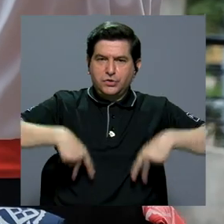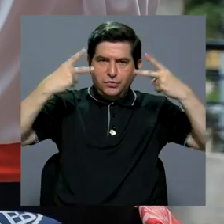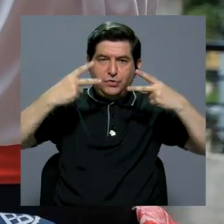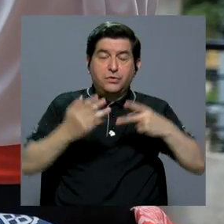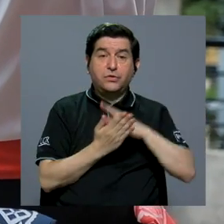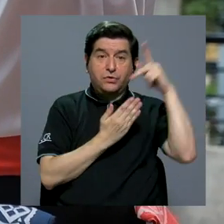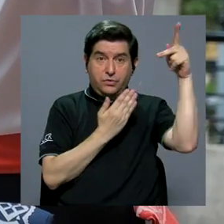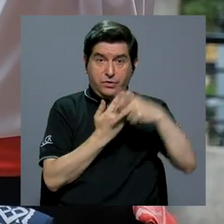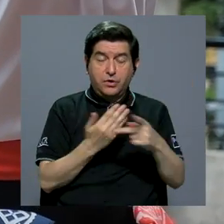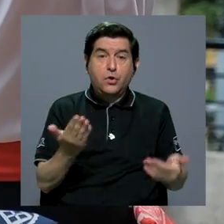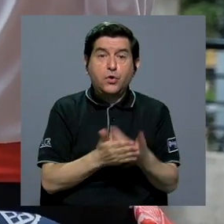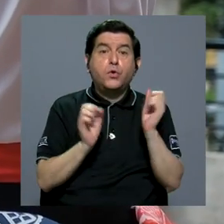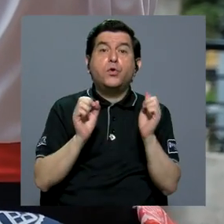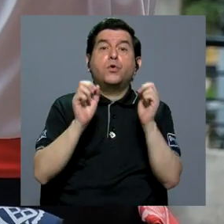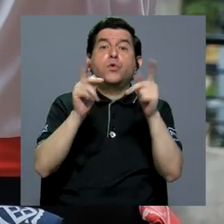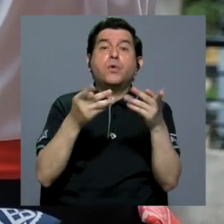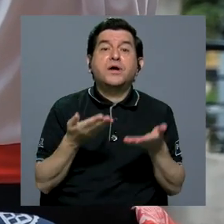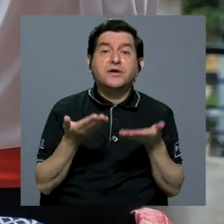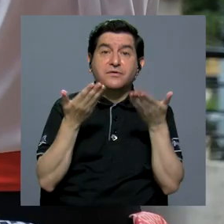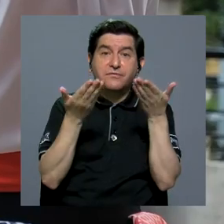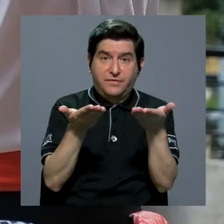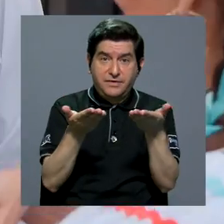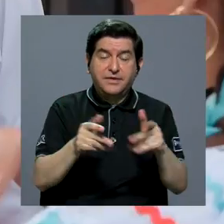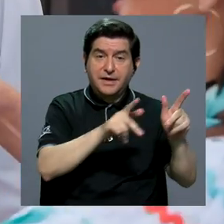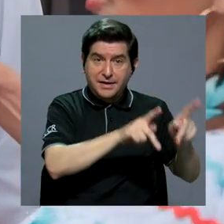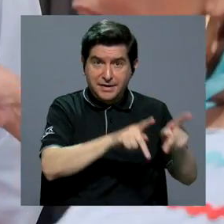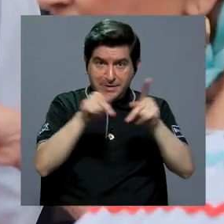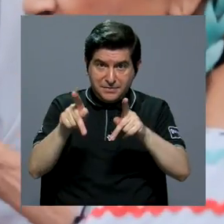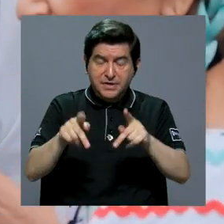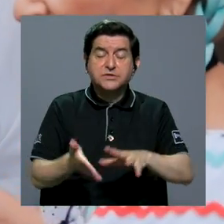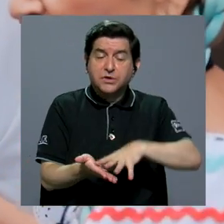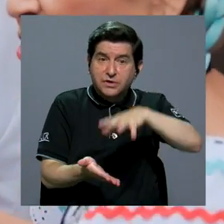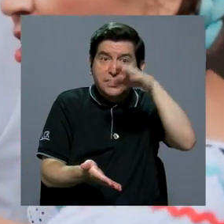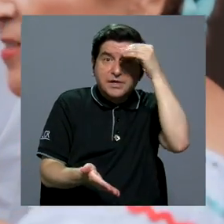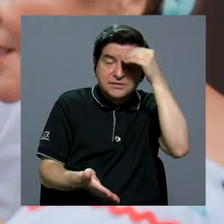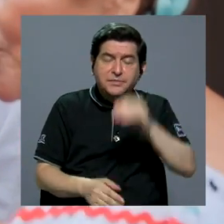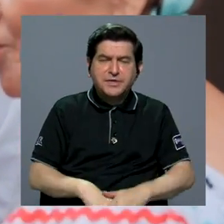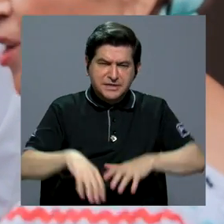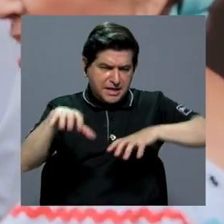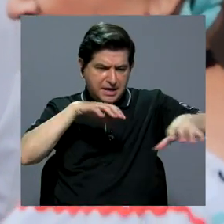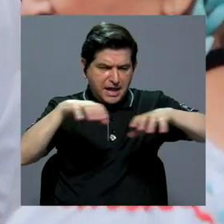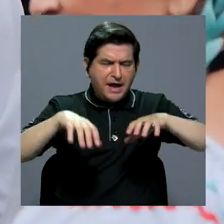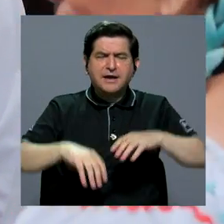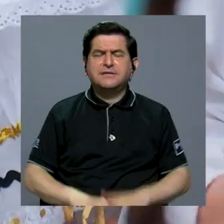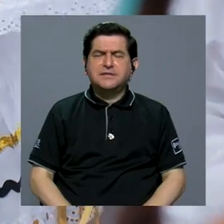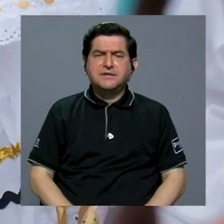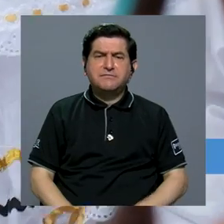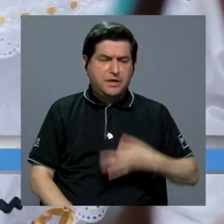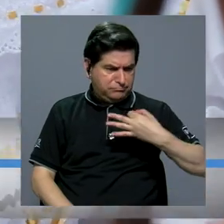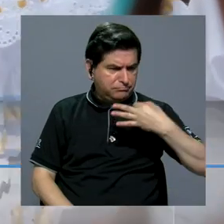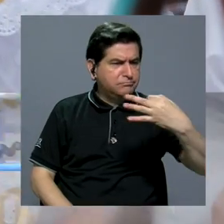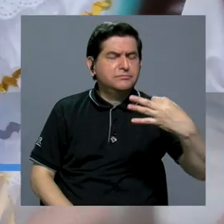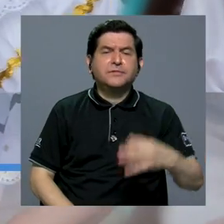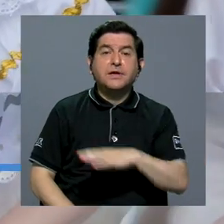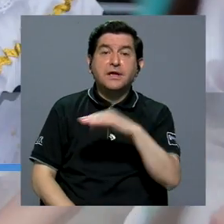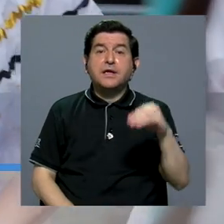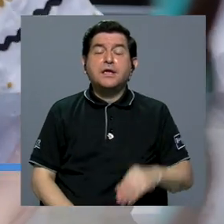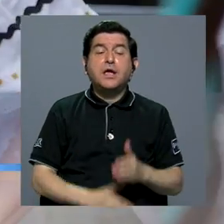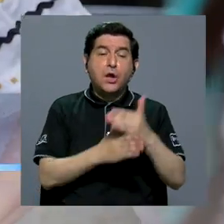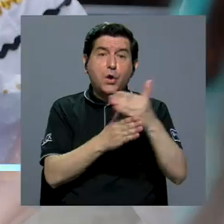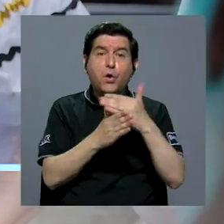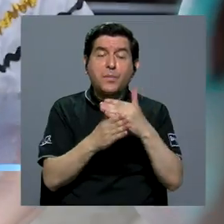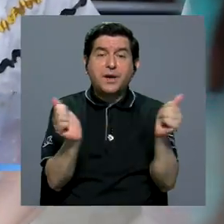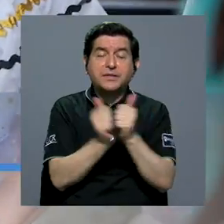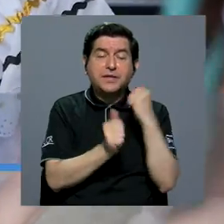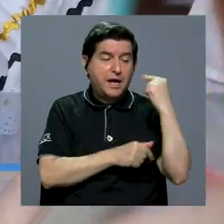vida. Este programa brinda nuevas oportunidades para que las personas aprendan, dinamicen sus actividades cotidianas